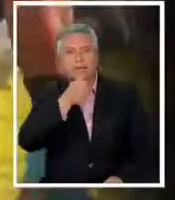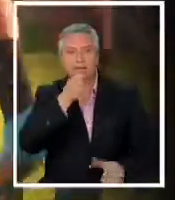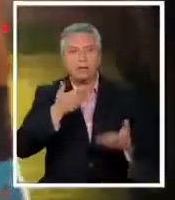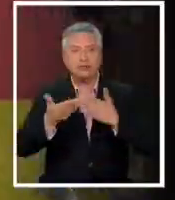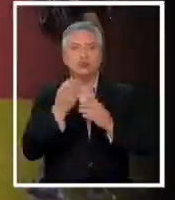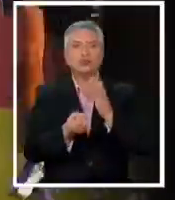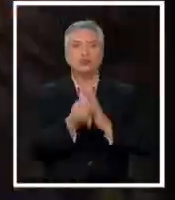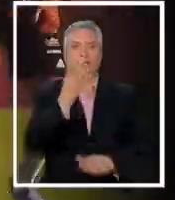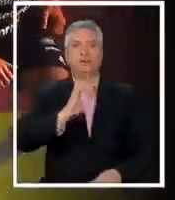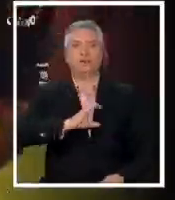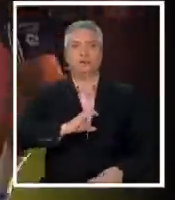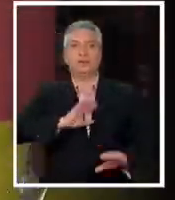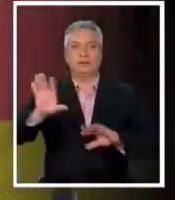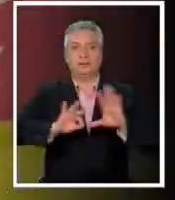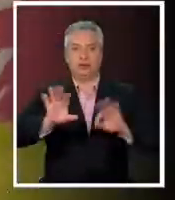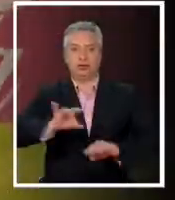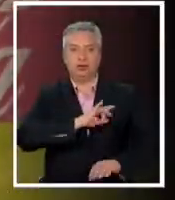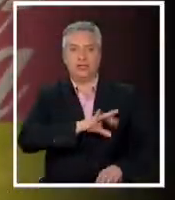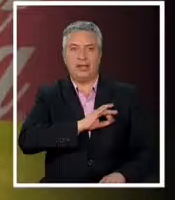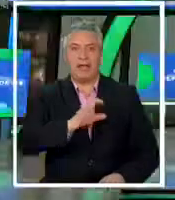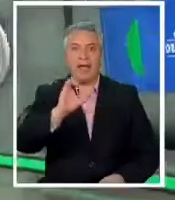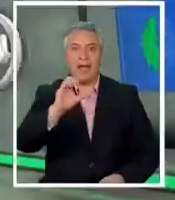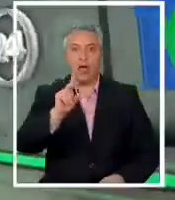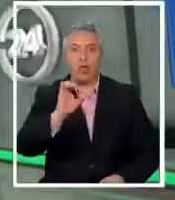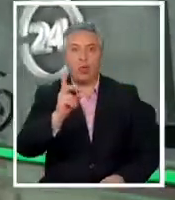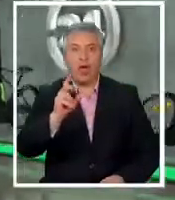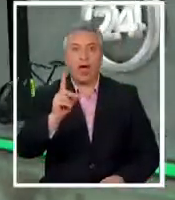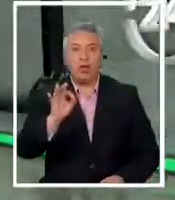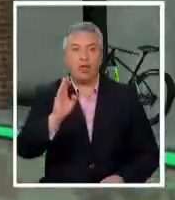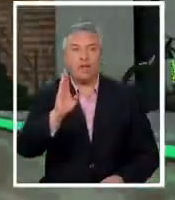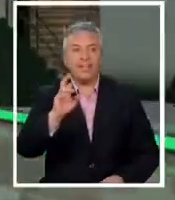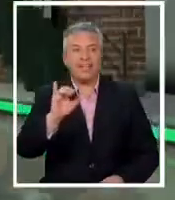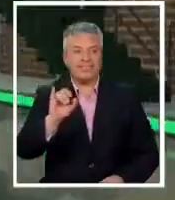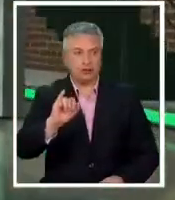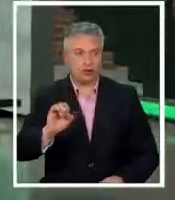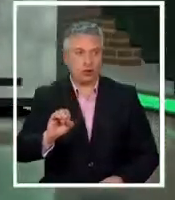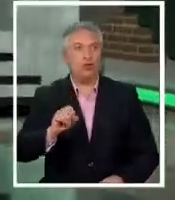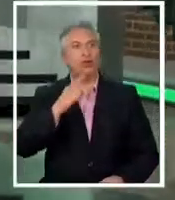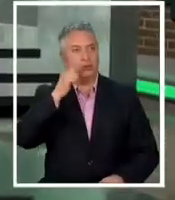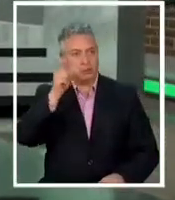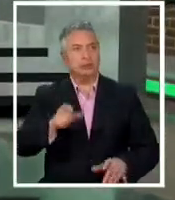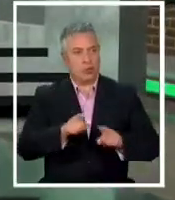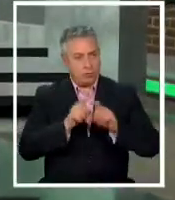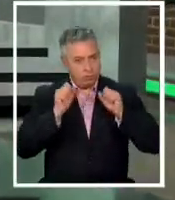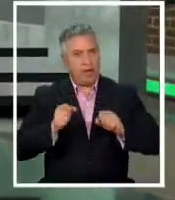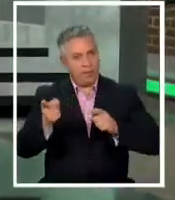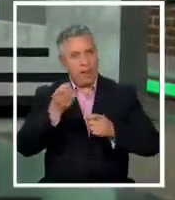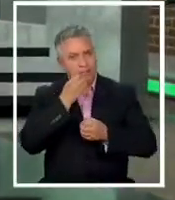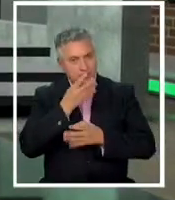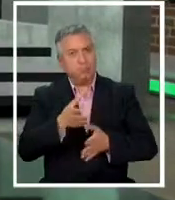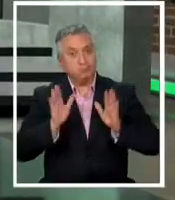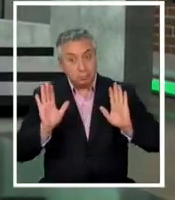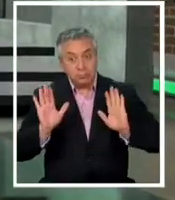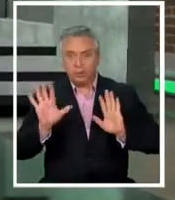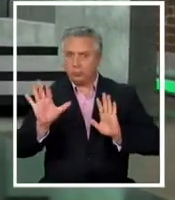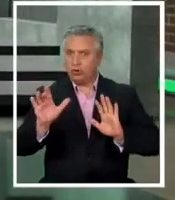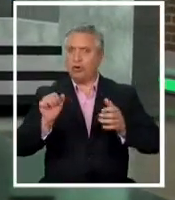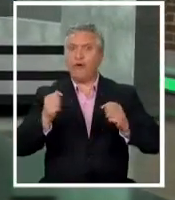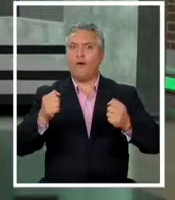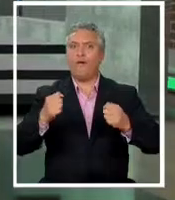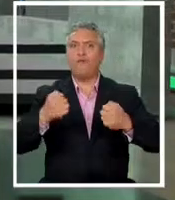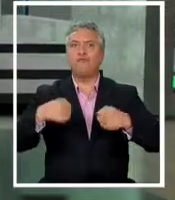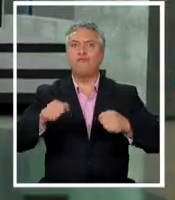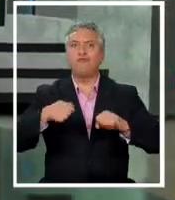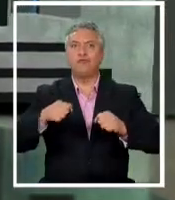el nuevo director técnico de la selección chilena Eduardo Berizo con la interpretación de que podría prescindir de los